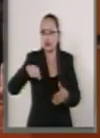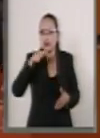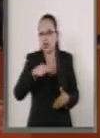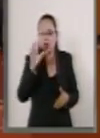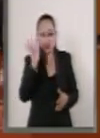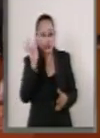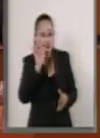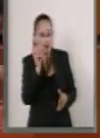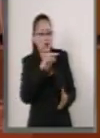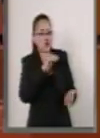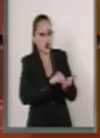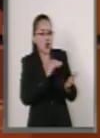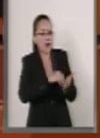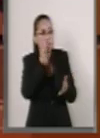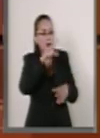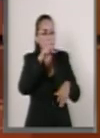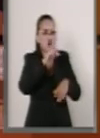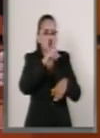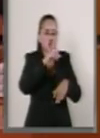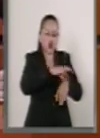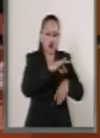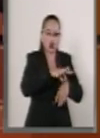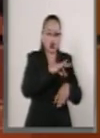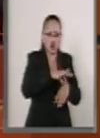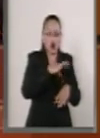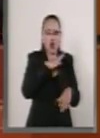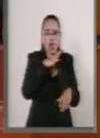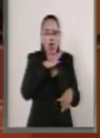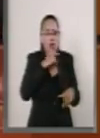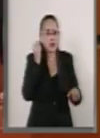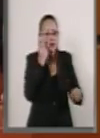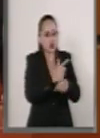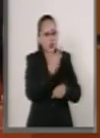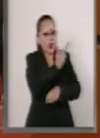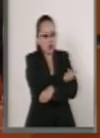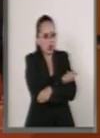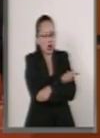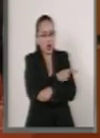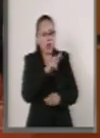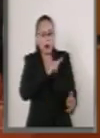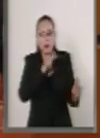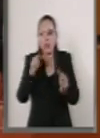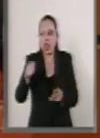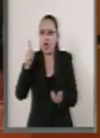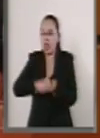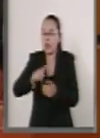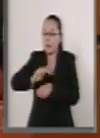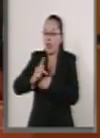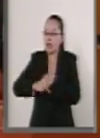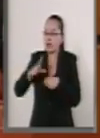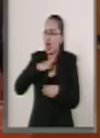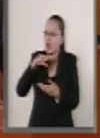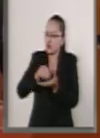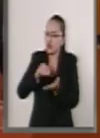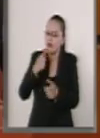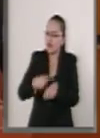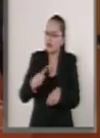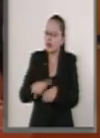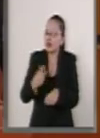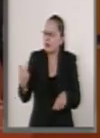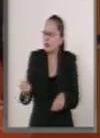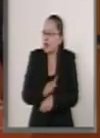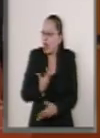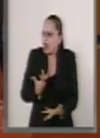vuelve a morir de ver que aún el día de hoy tenemos tuberculosis en este país lamentable en serio